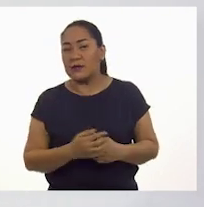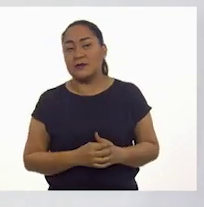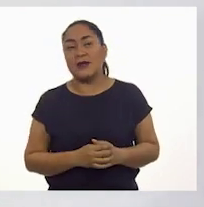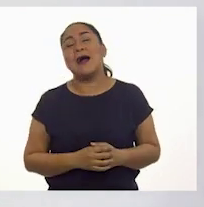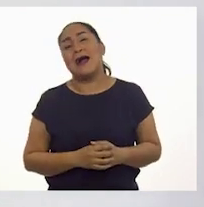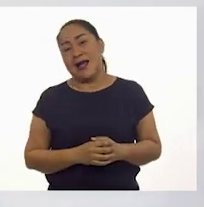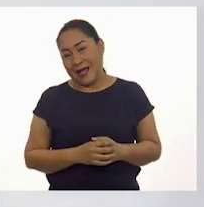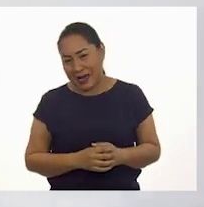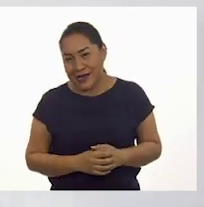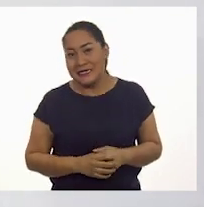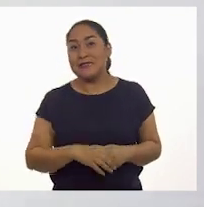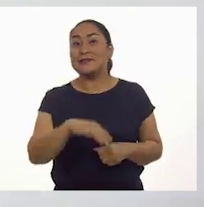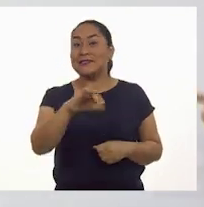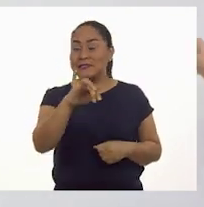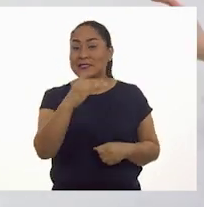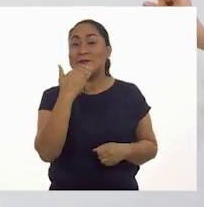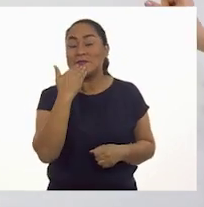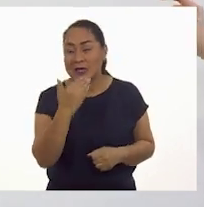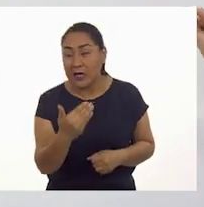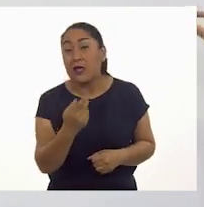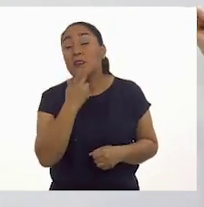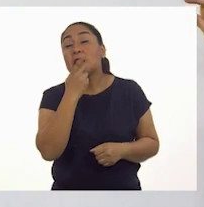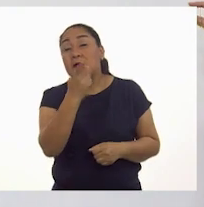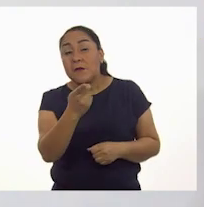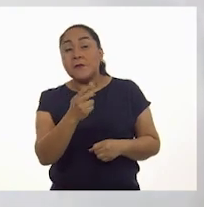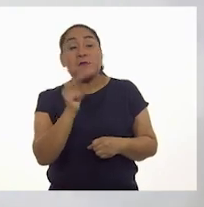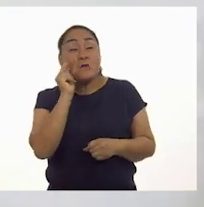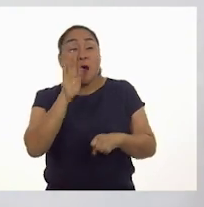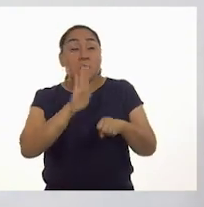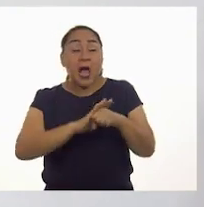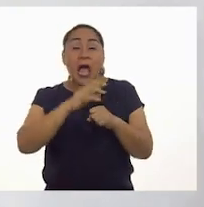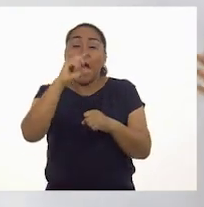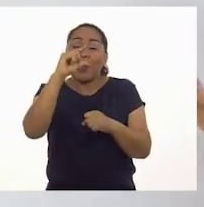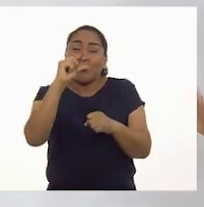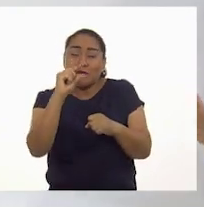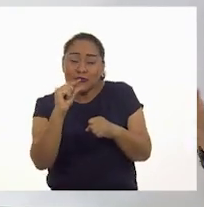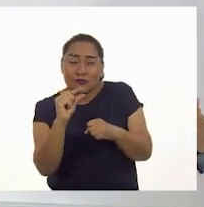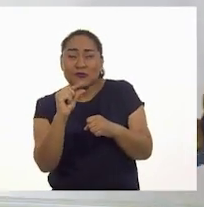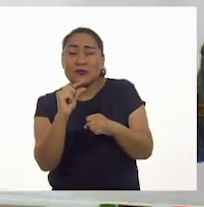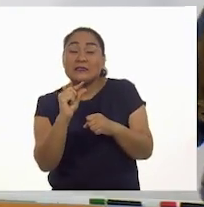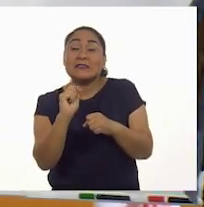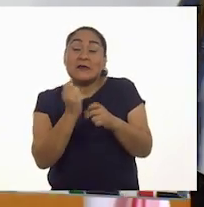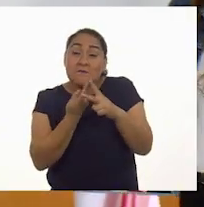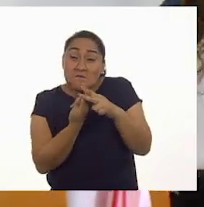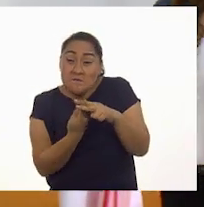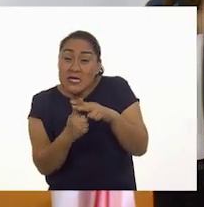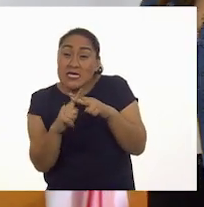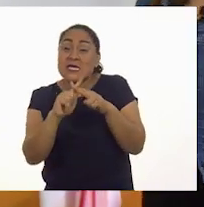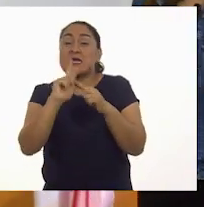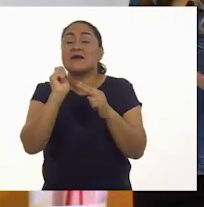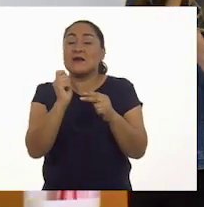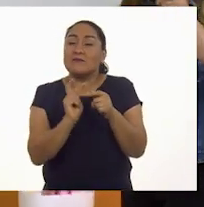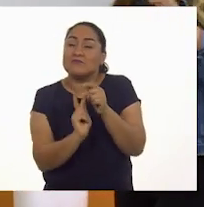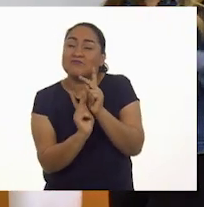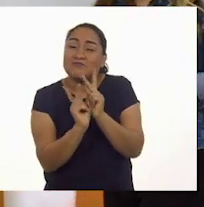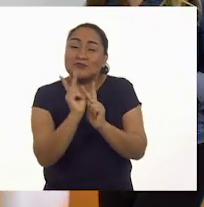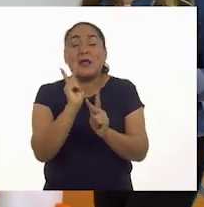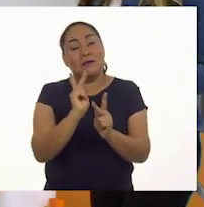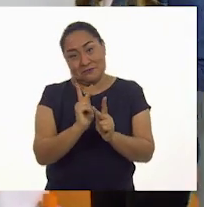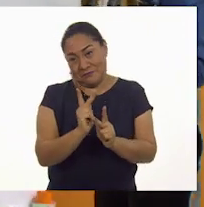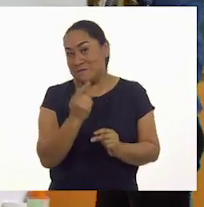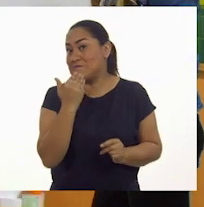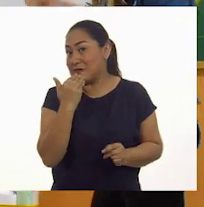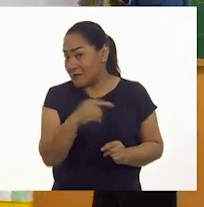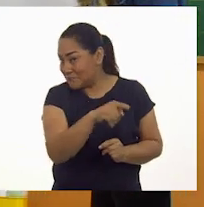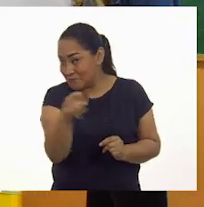Ah, muy bien. O que dice que la ven más pequeñita que las demás. Quiere decir que apenas está en nacimiento. Cierto. Muy bien,